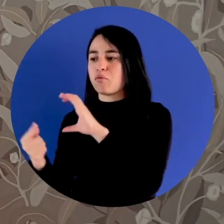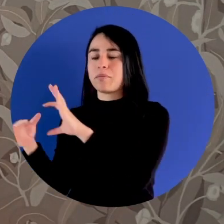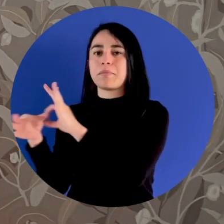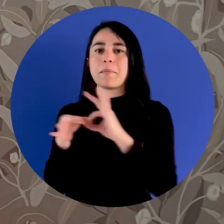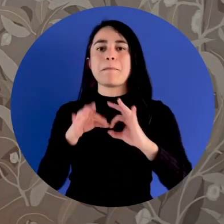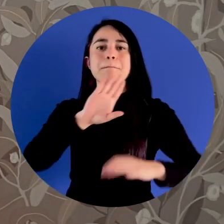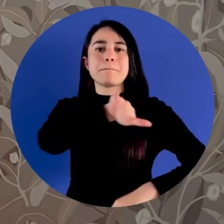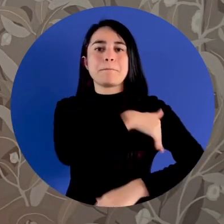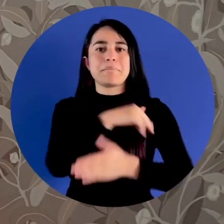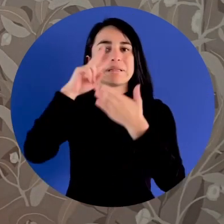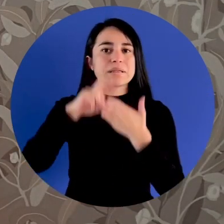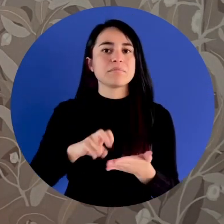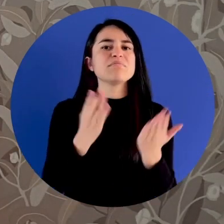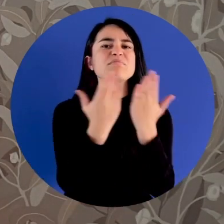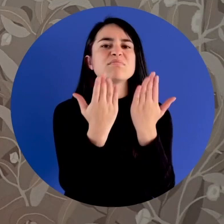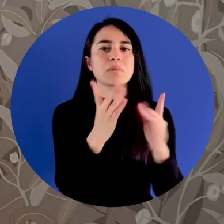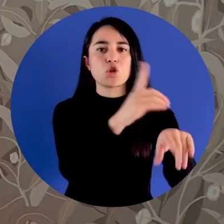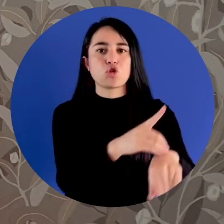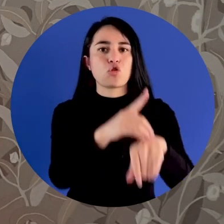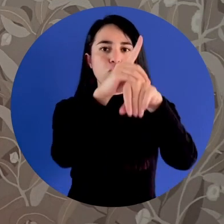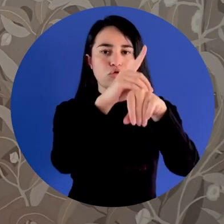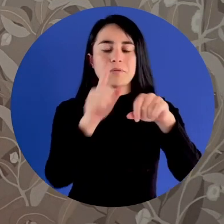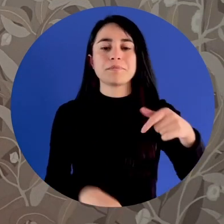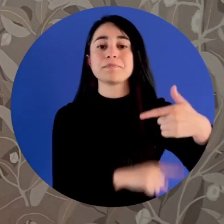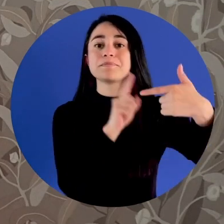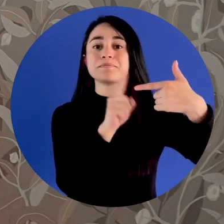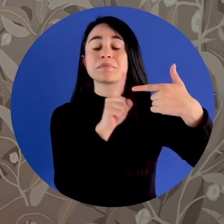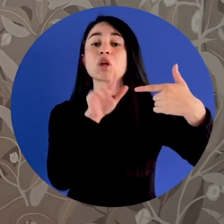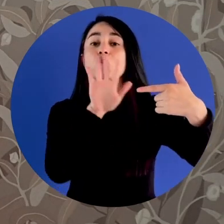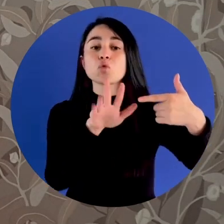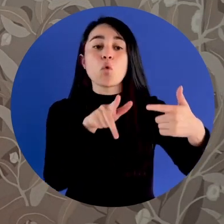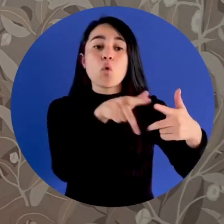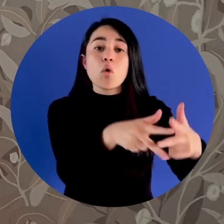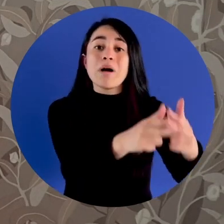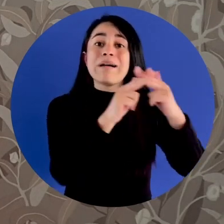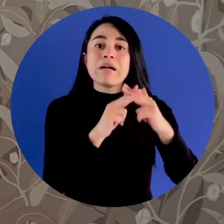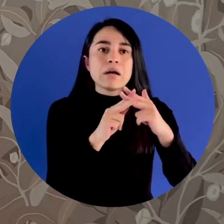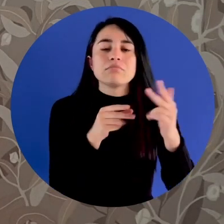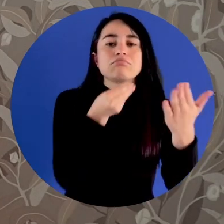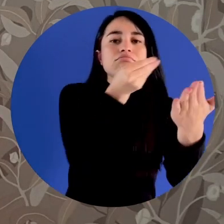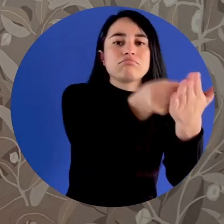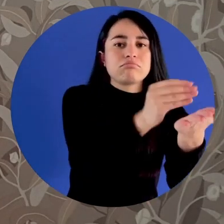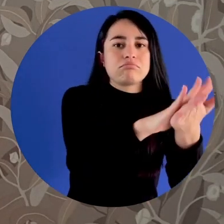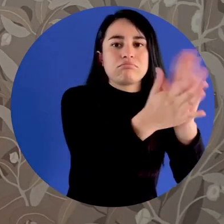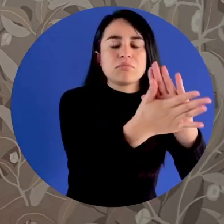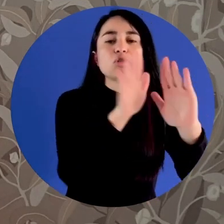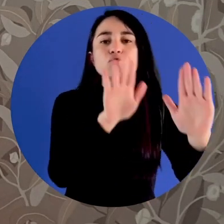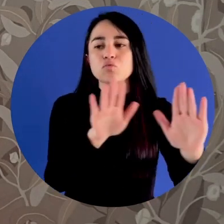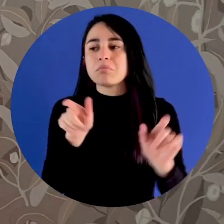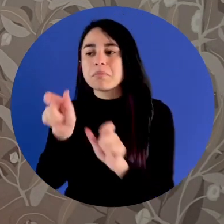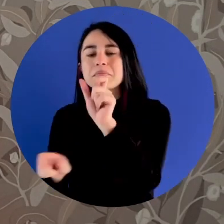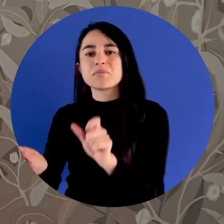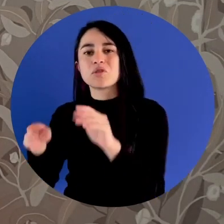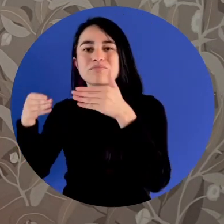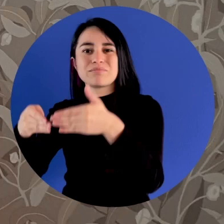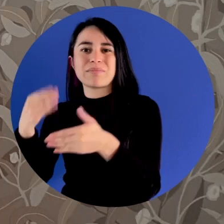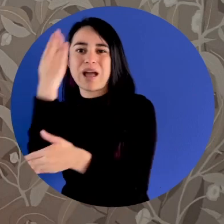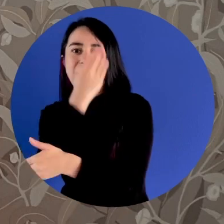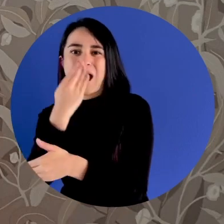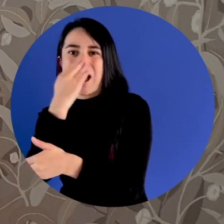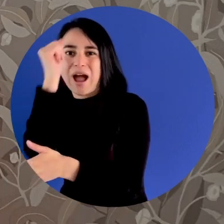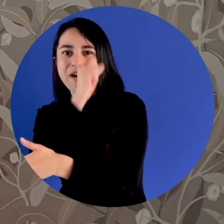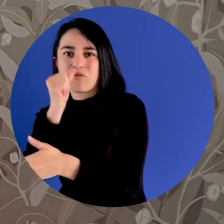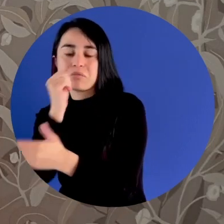Estudios de Doctorado, seguida de la beca Crédito Condonable para Comunidades Afro para Estudios de Maestría o Doctorado.